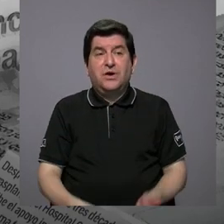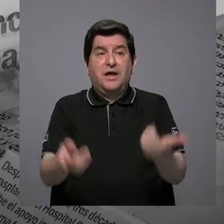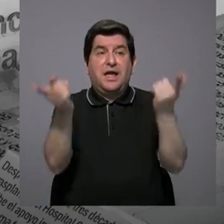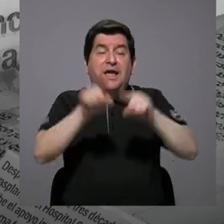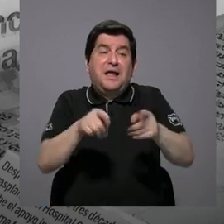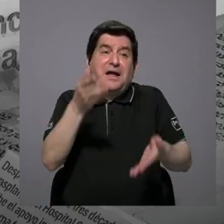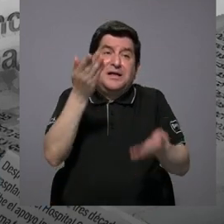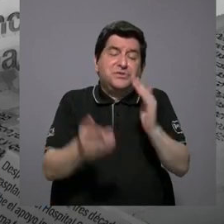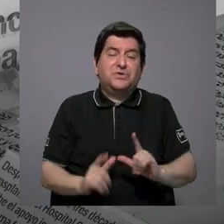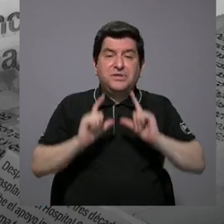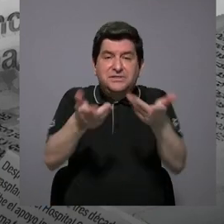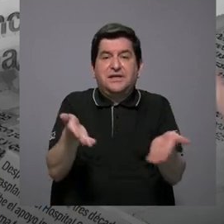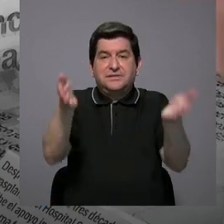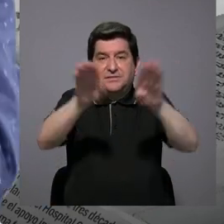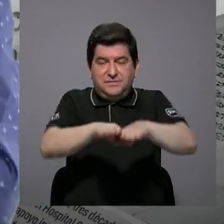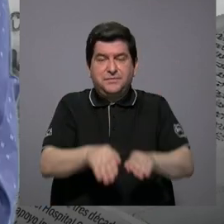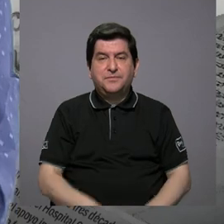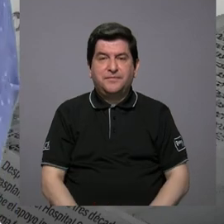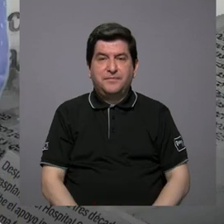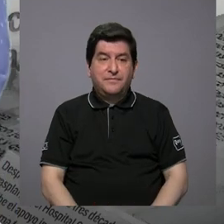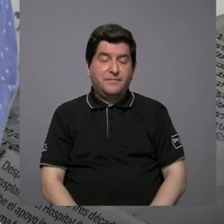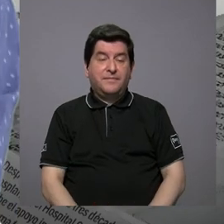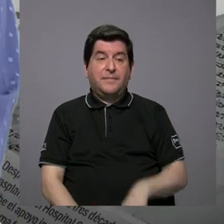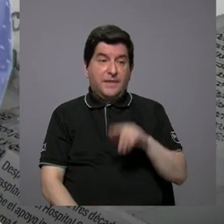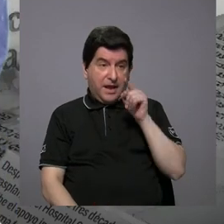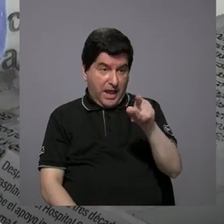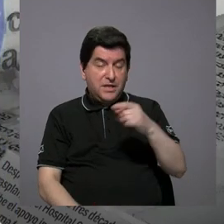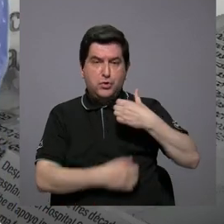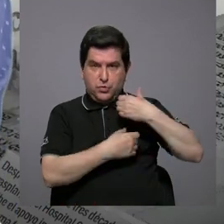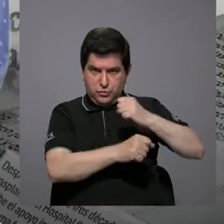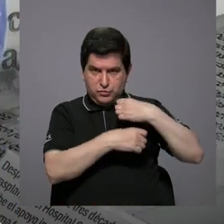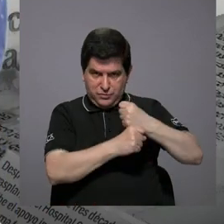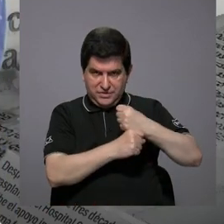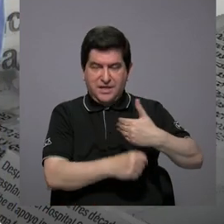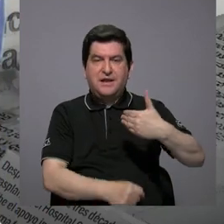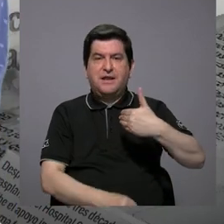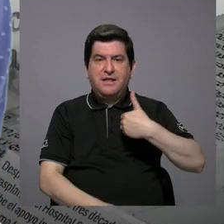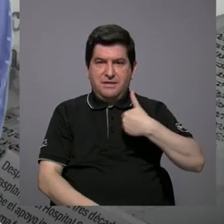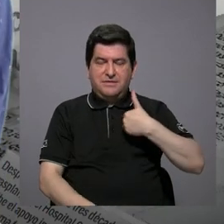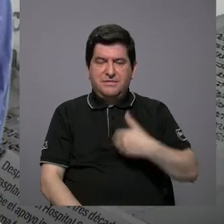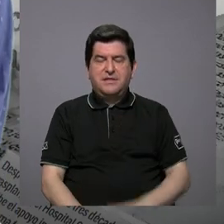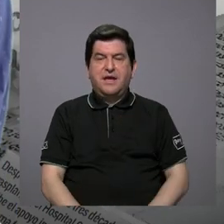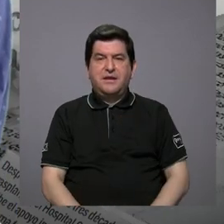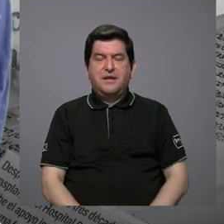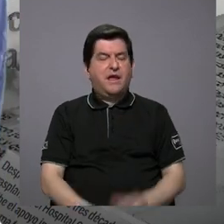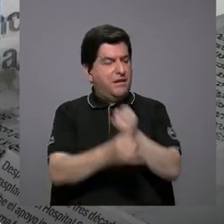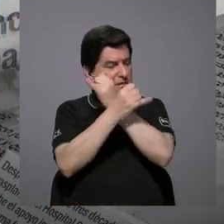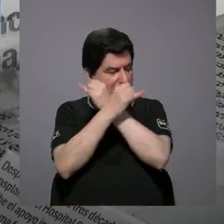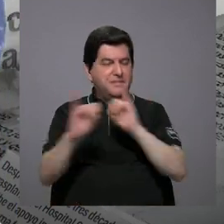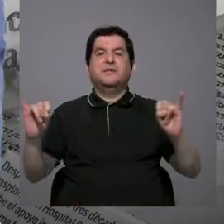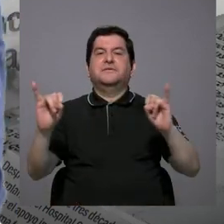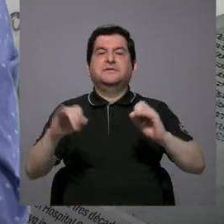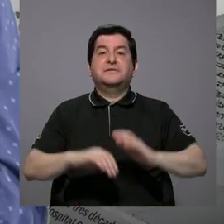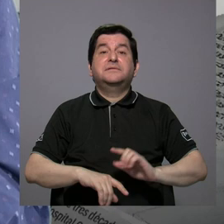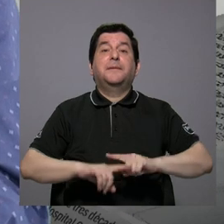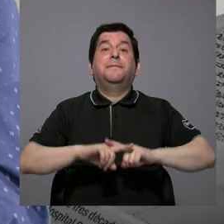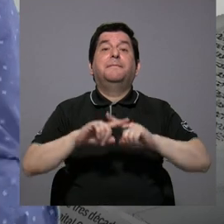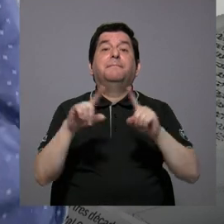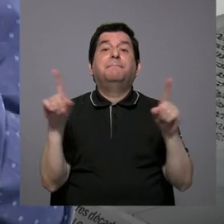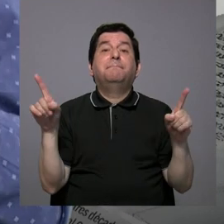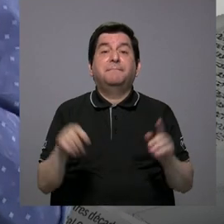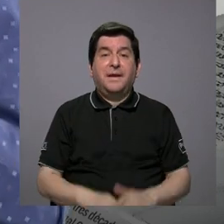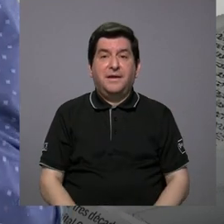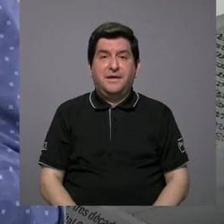posible relleno sanitario? Ellos son los que, las municipalidades son las que tienen que ser soberanas en ese sentido. Pero,